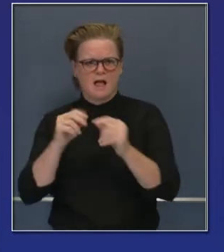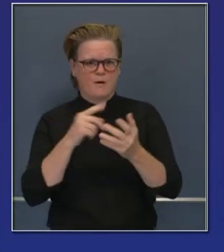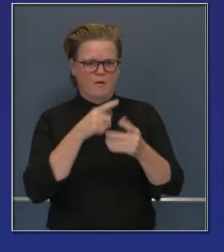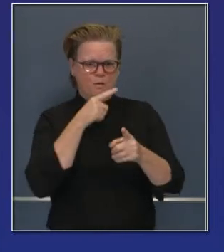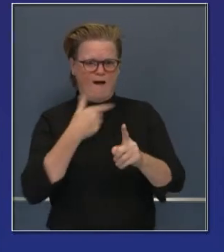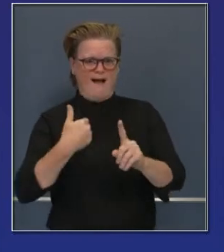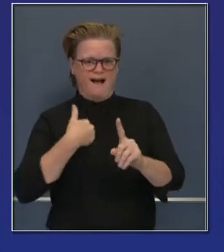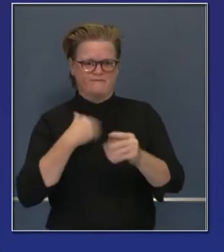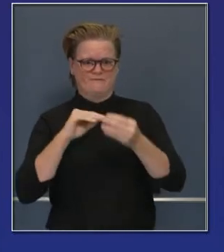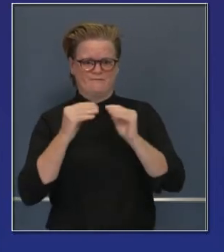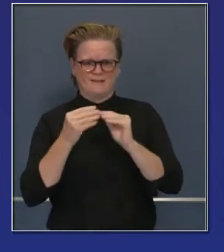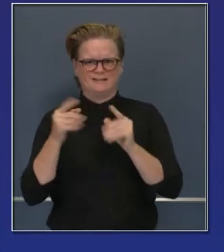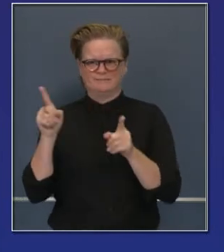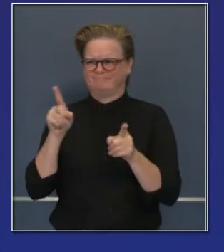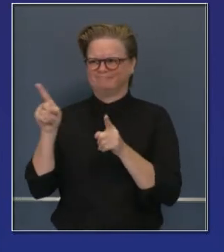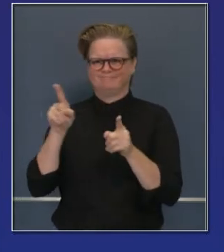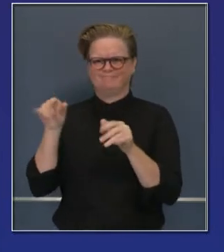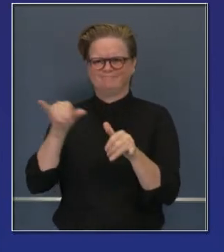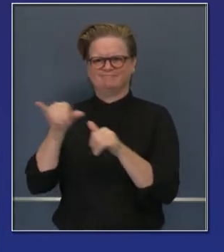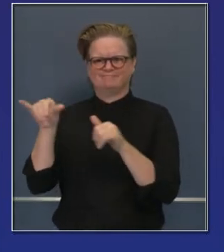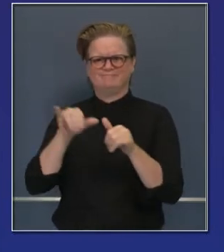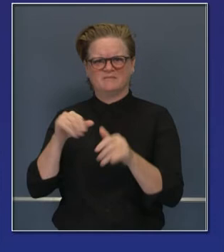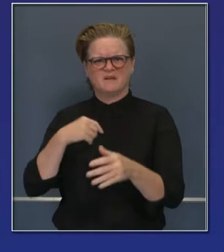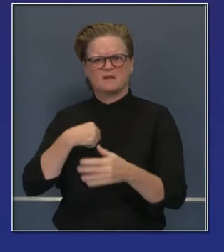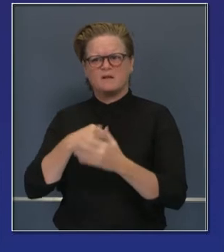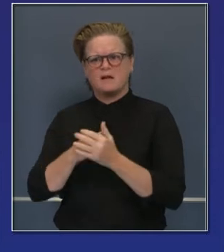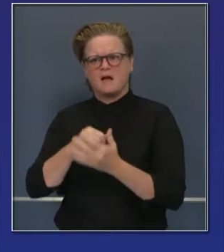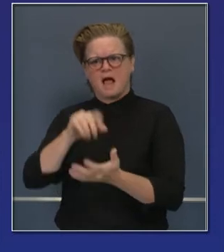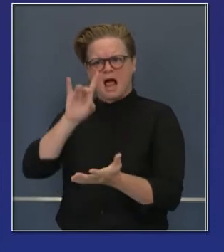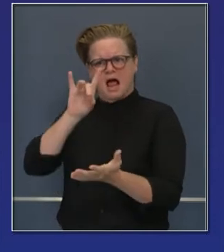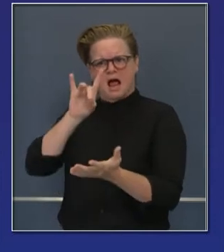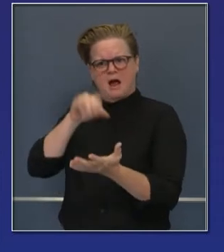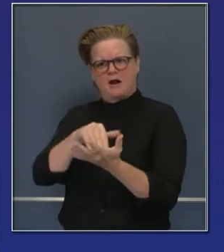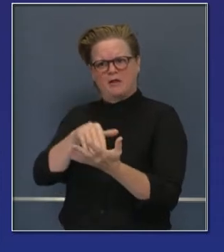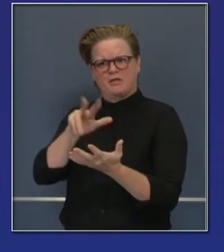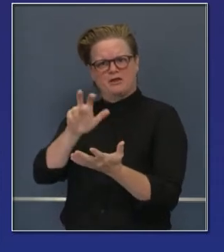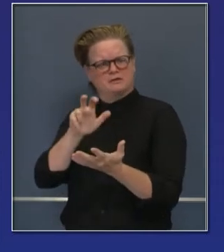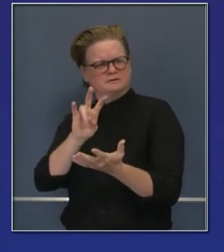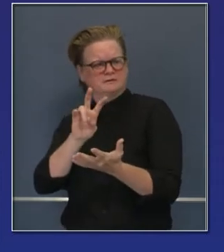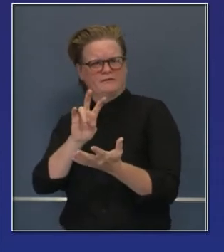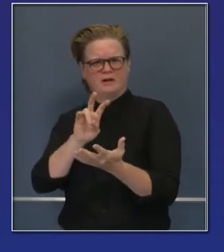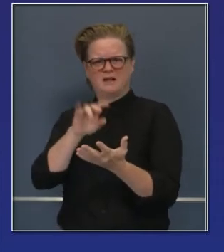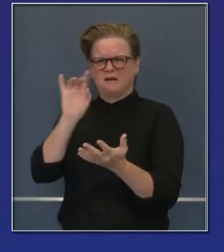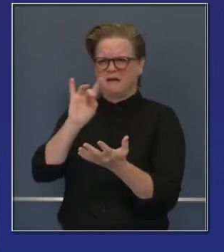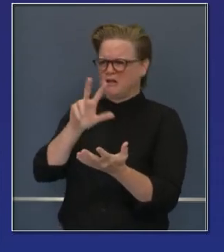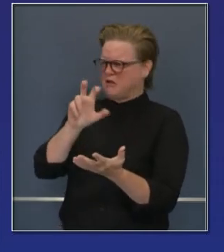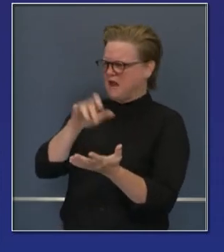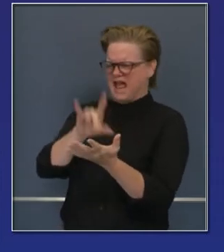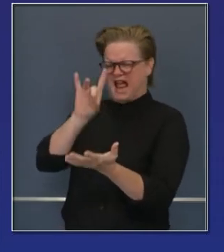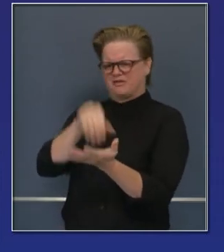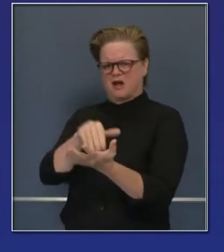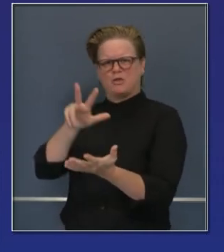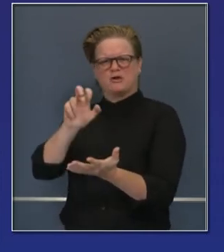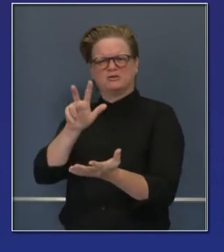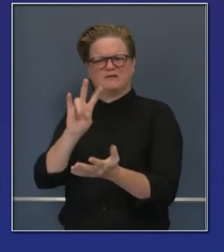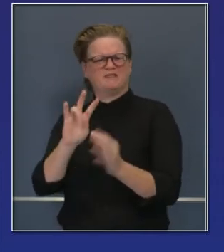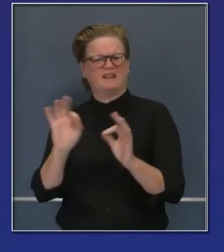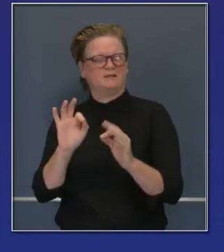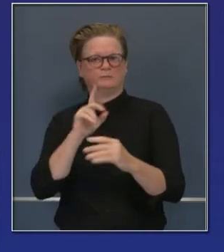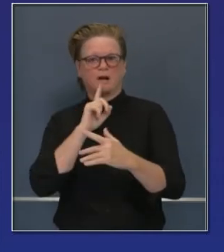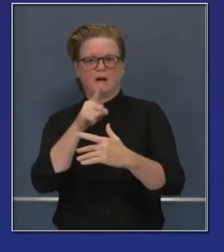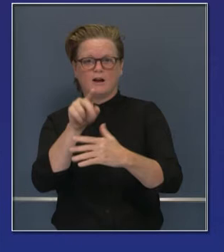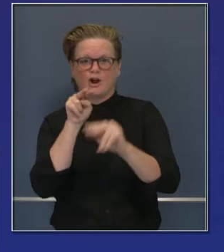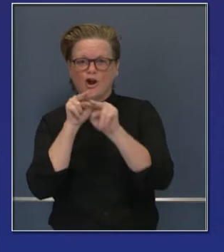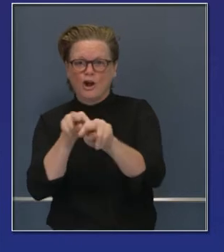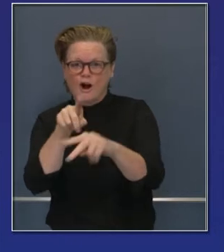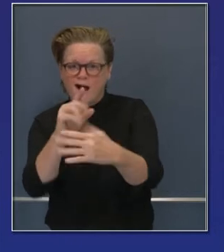,337, parece pequeña comparada a ese promedio de 7 días. Siempre vemos el promedio de 7 y 14